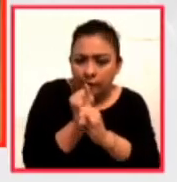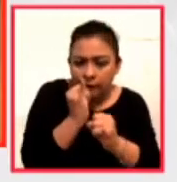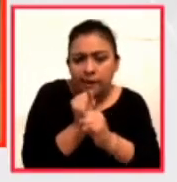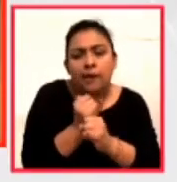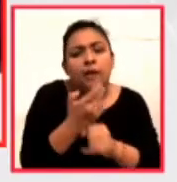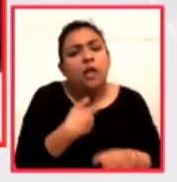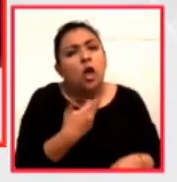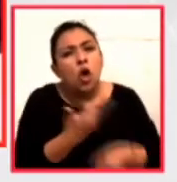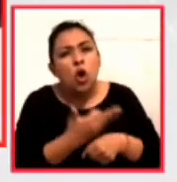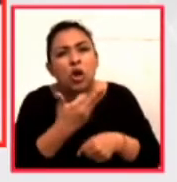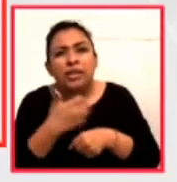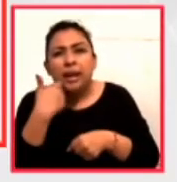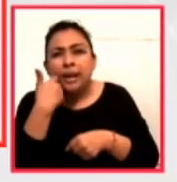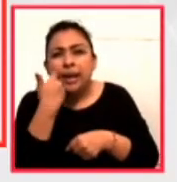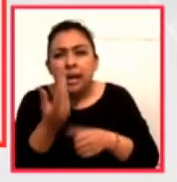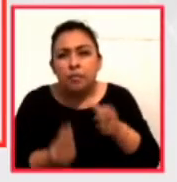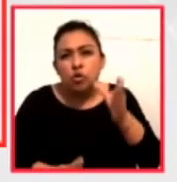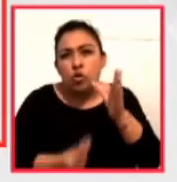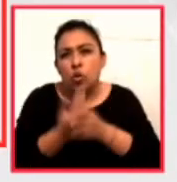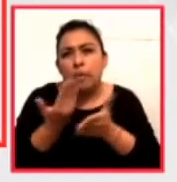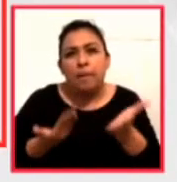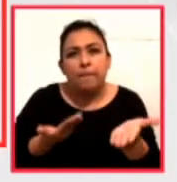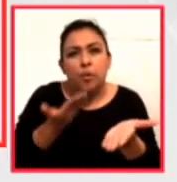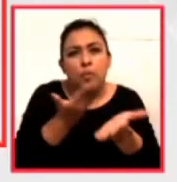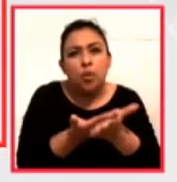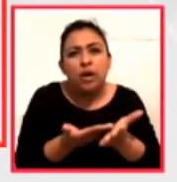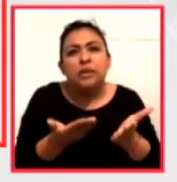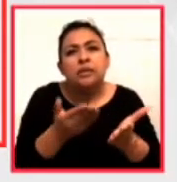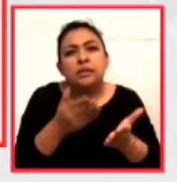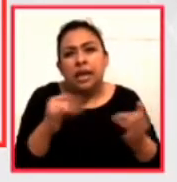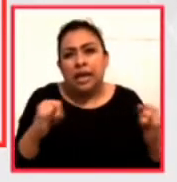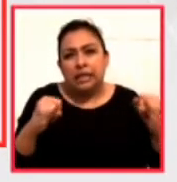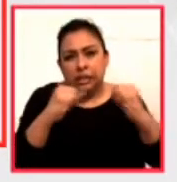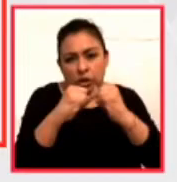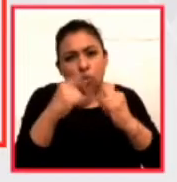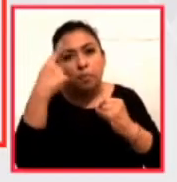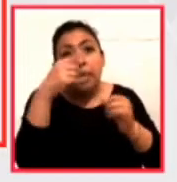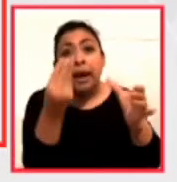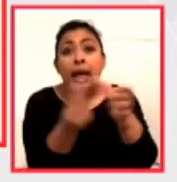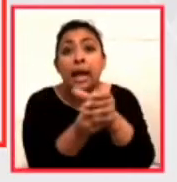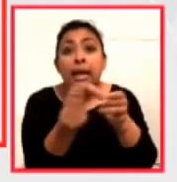una nueva iniciativa con el instituto para hacer cursos en línea.